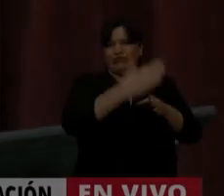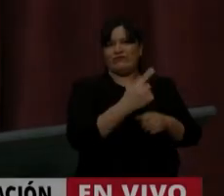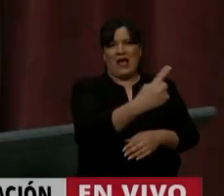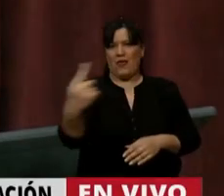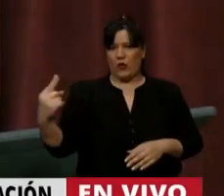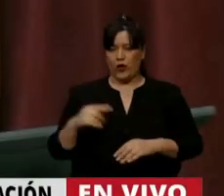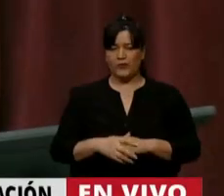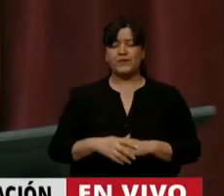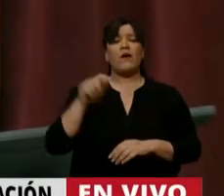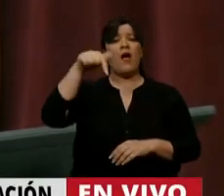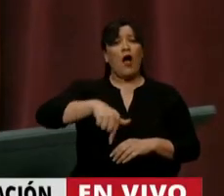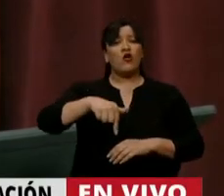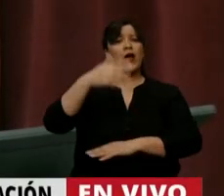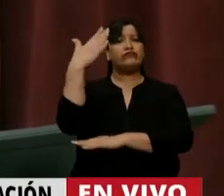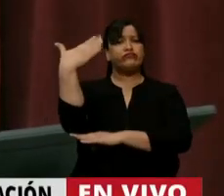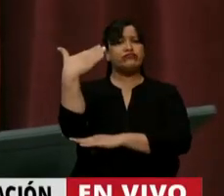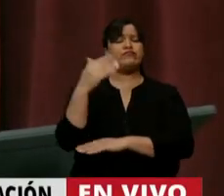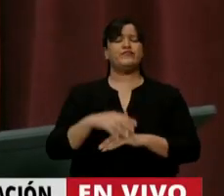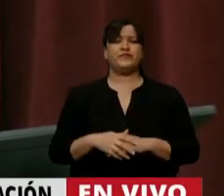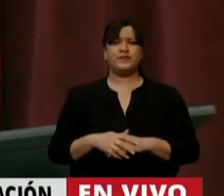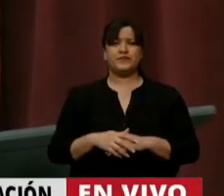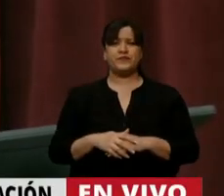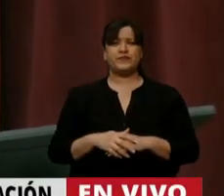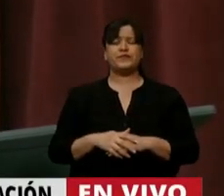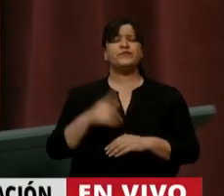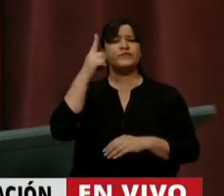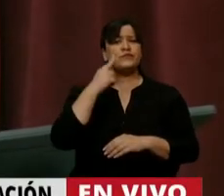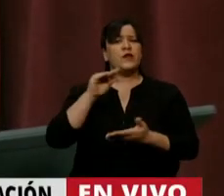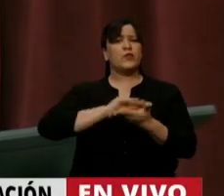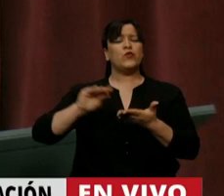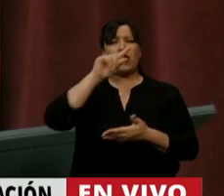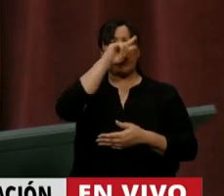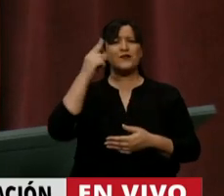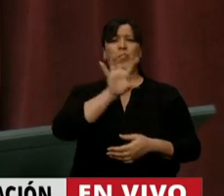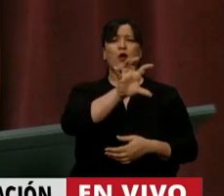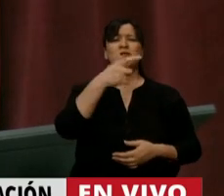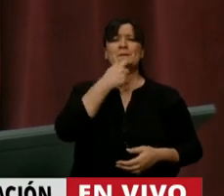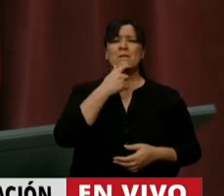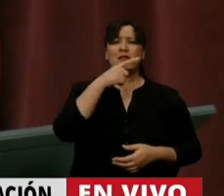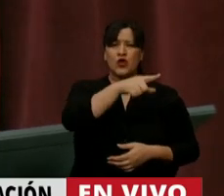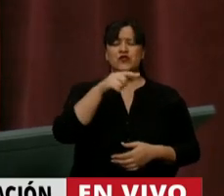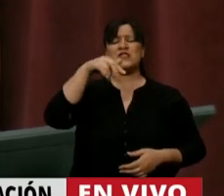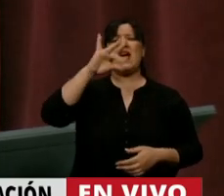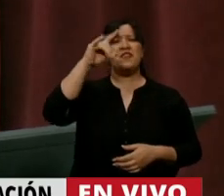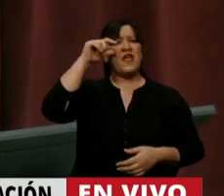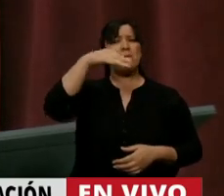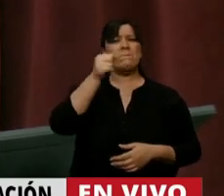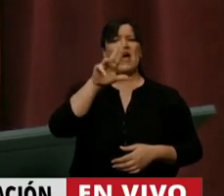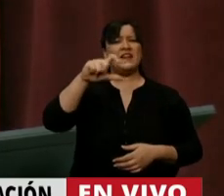Tiene la palabra el señor Diputado Nacional por Mendoza, Omar Bruno de Marchi.